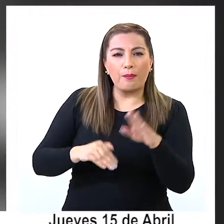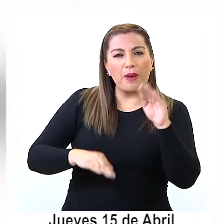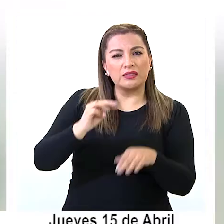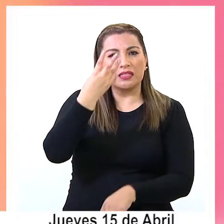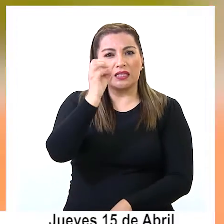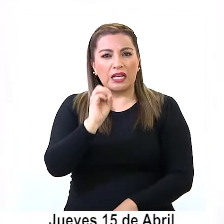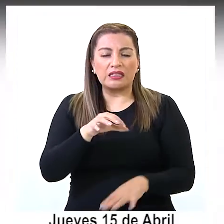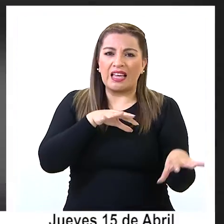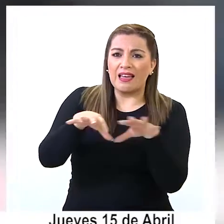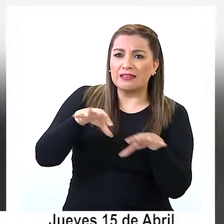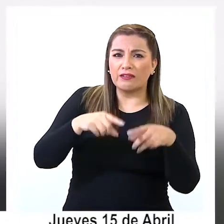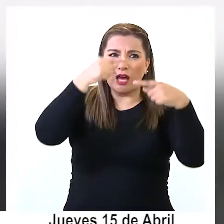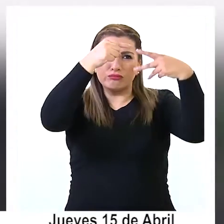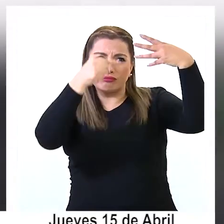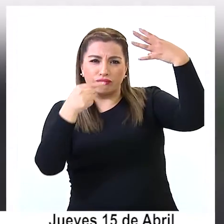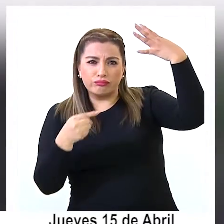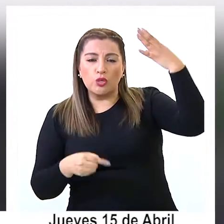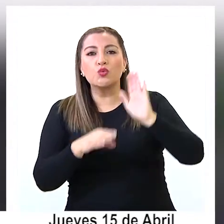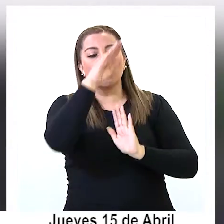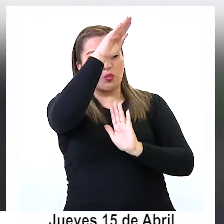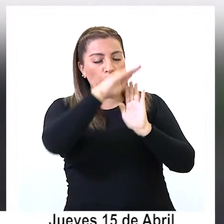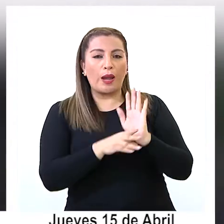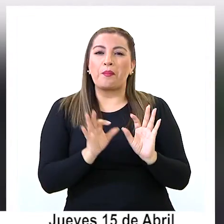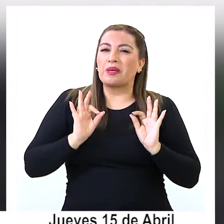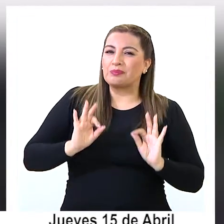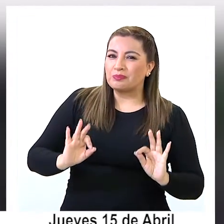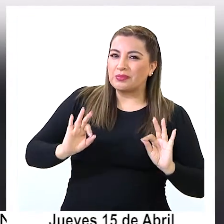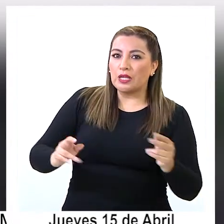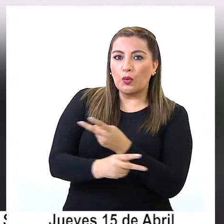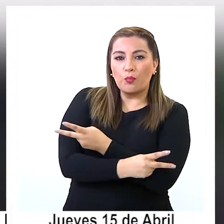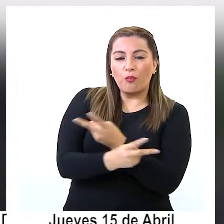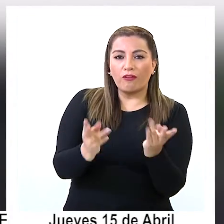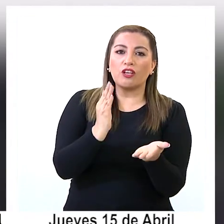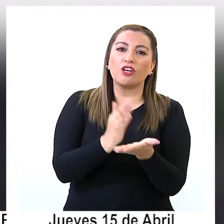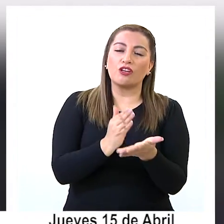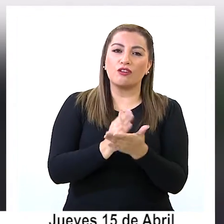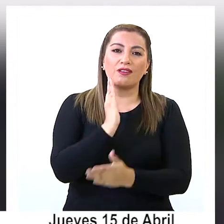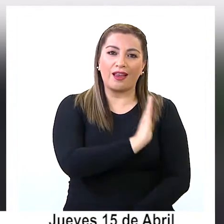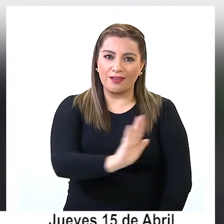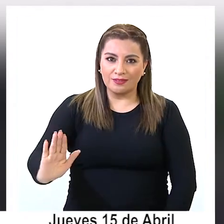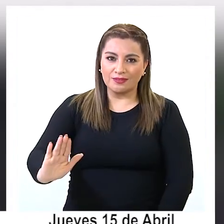más de 30 actividades y una programación especial para el público escolar.